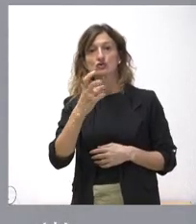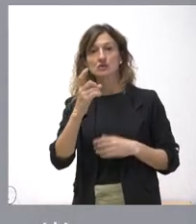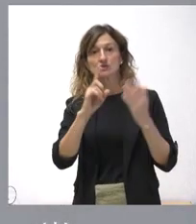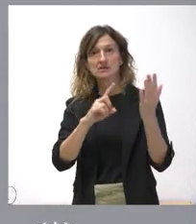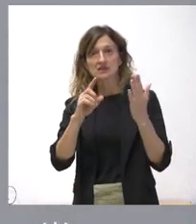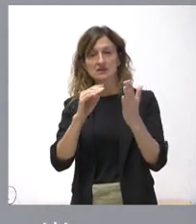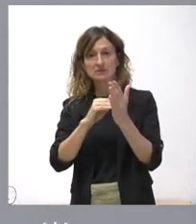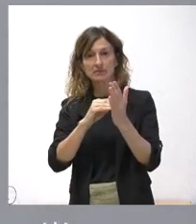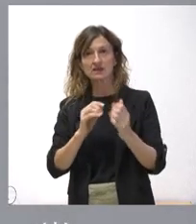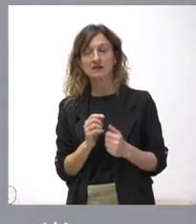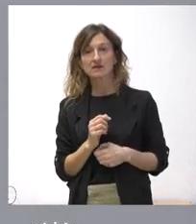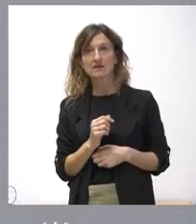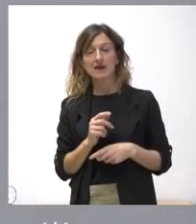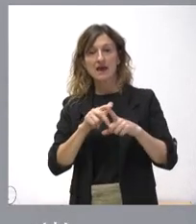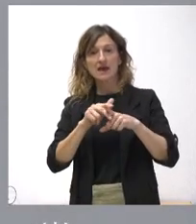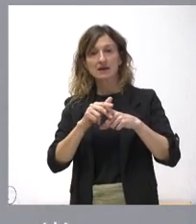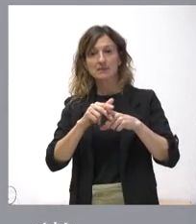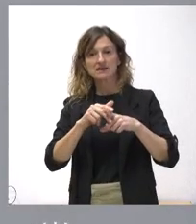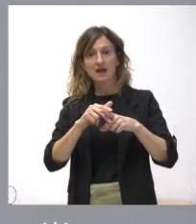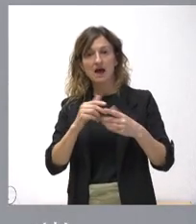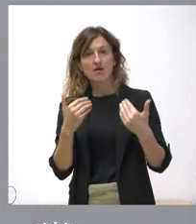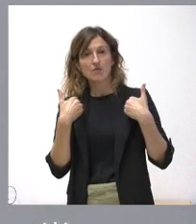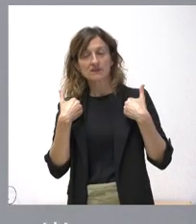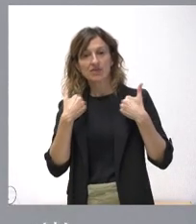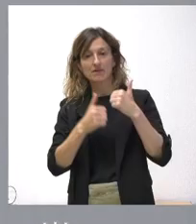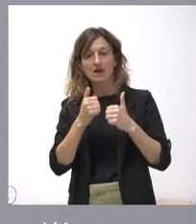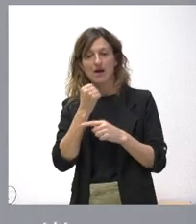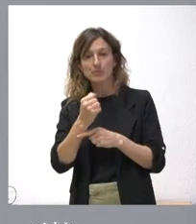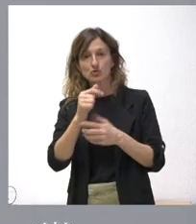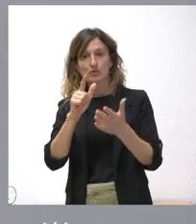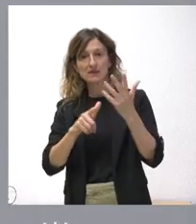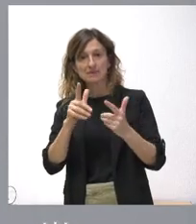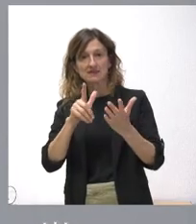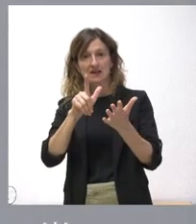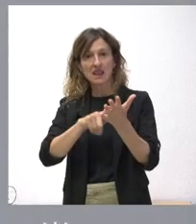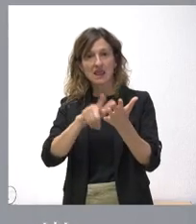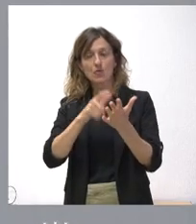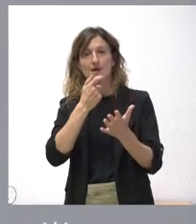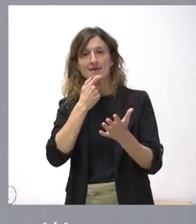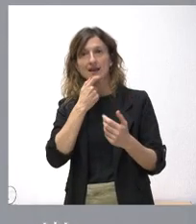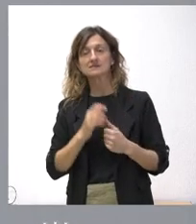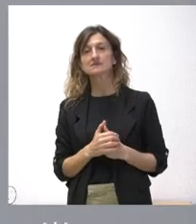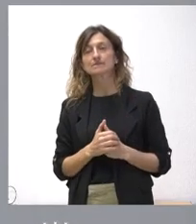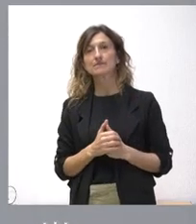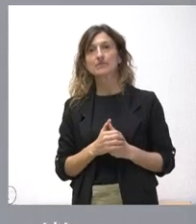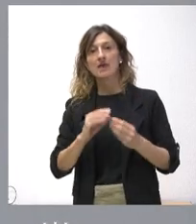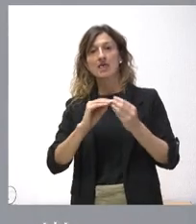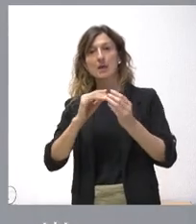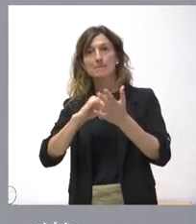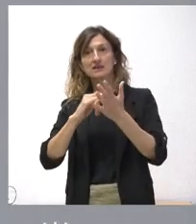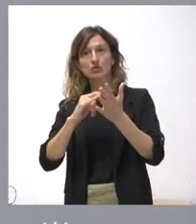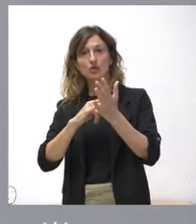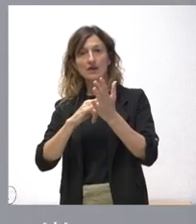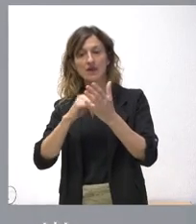.000 euros para una herramienta de formación en competencias digitales que refuerce matemáticas, lengua e inglés. Es el desarrollo de la metodología de